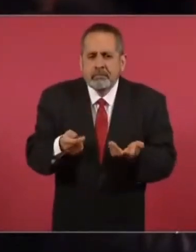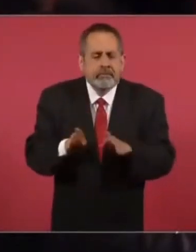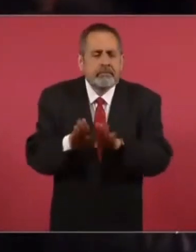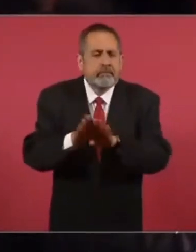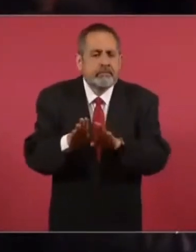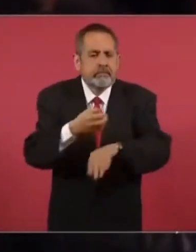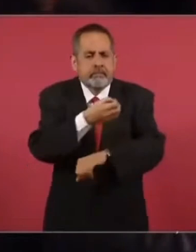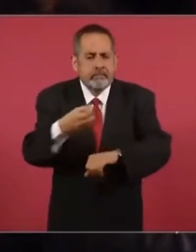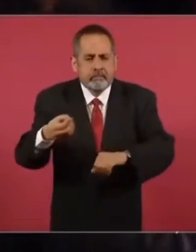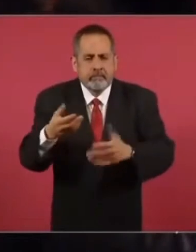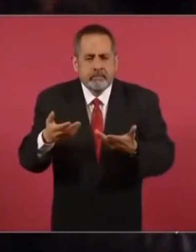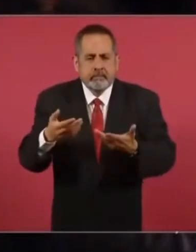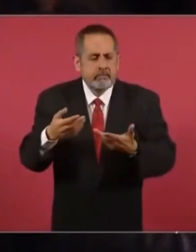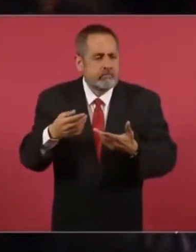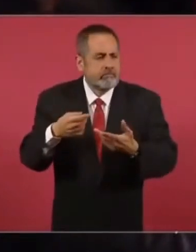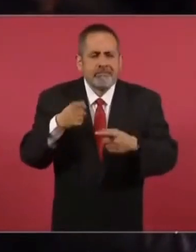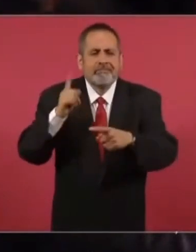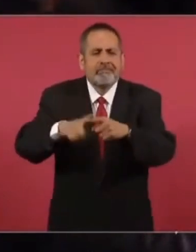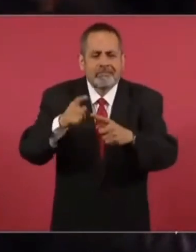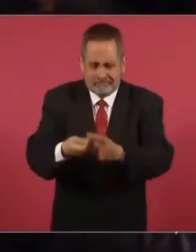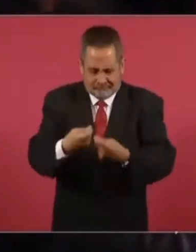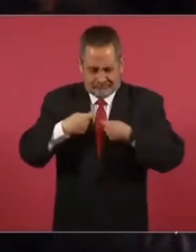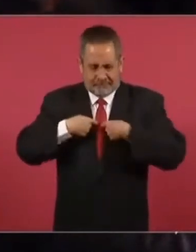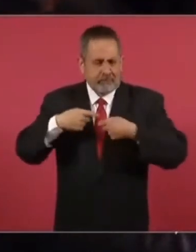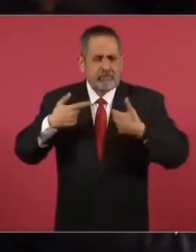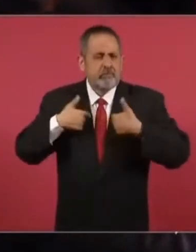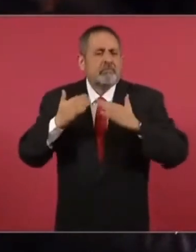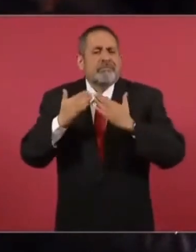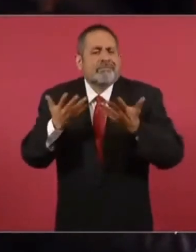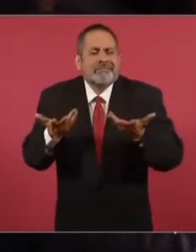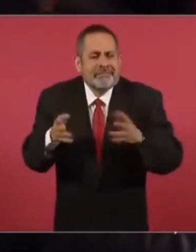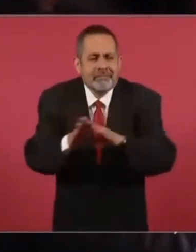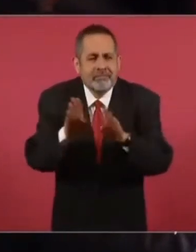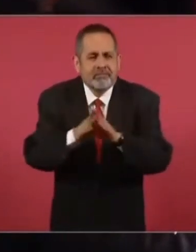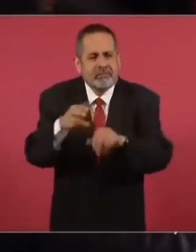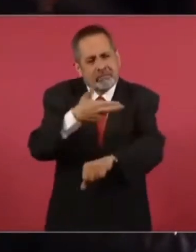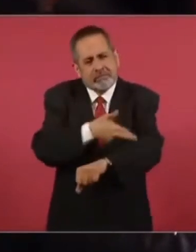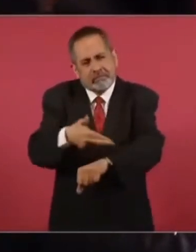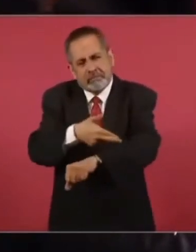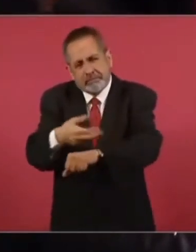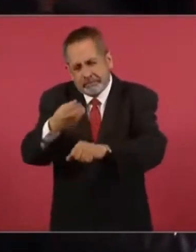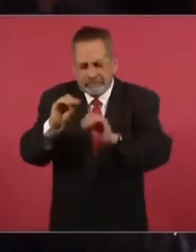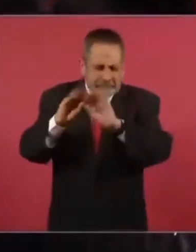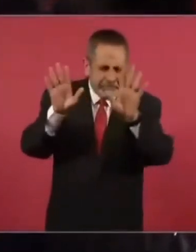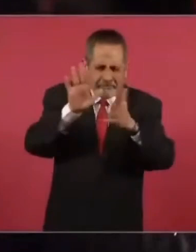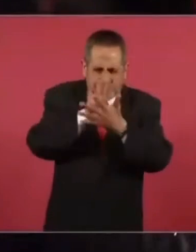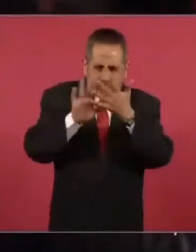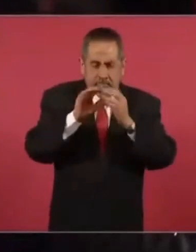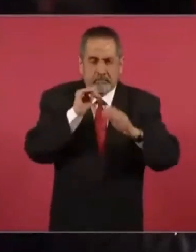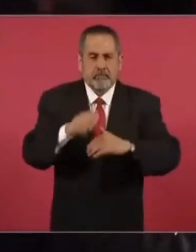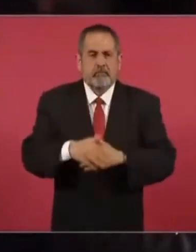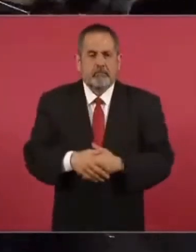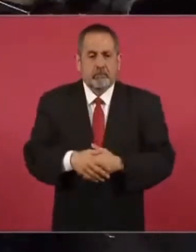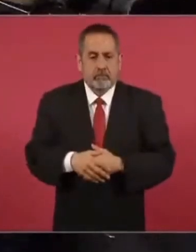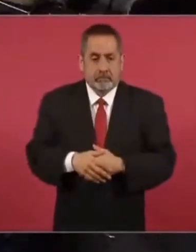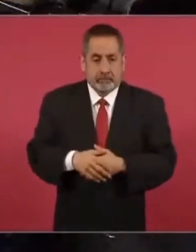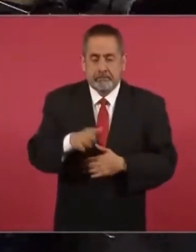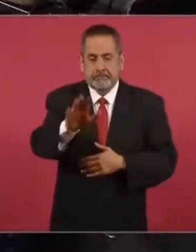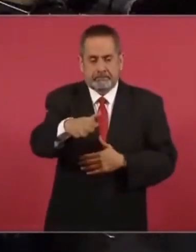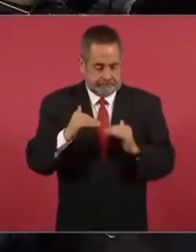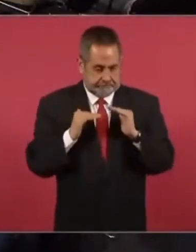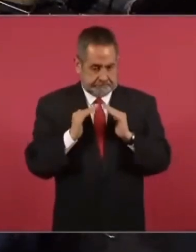viente o se los harán entrega a domicilio? ¿Cómo será esa dinámica que no ha quedado muy clara? A domicilio.